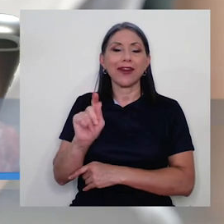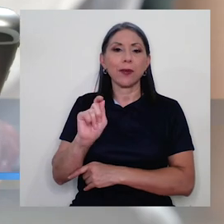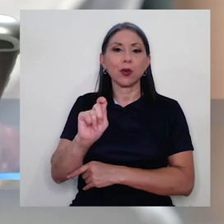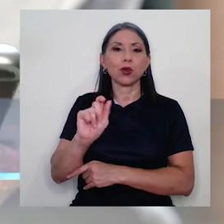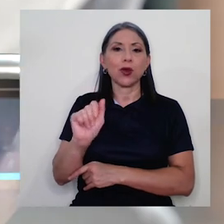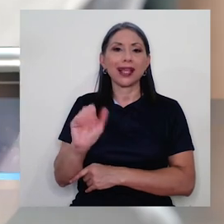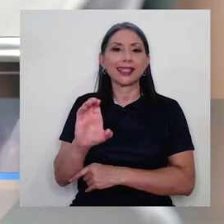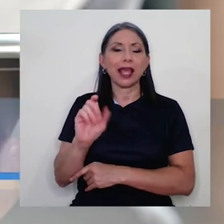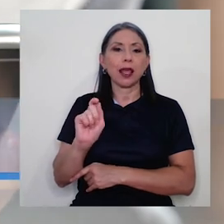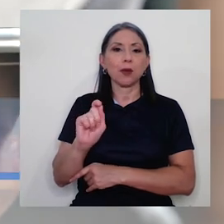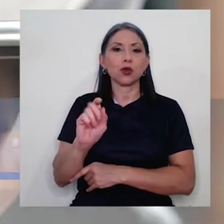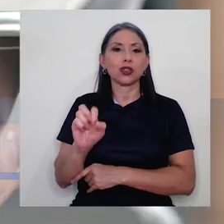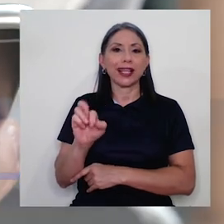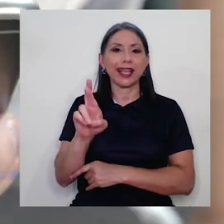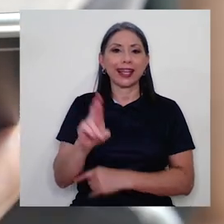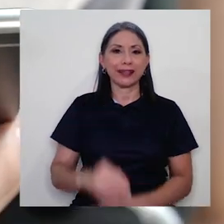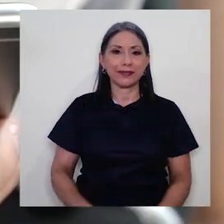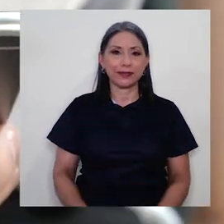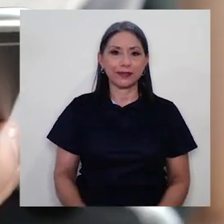.cr